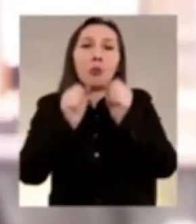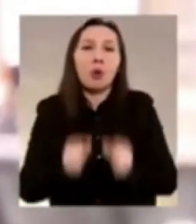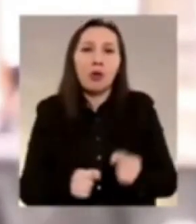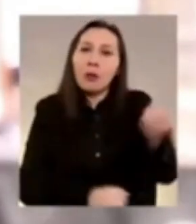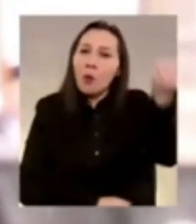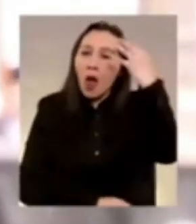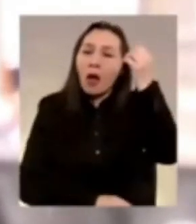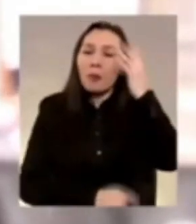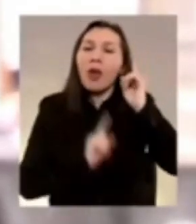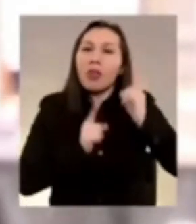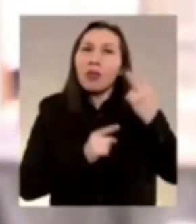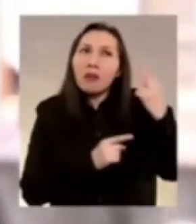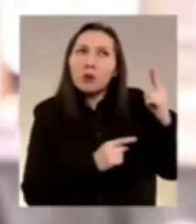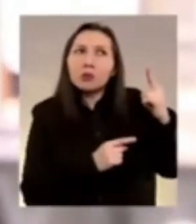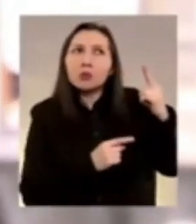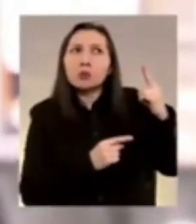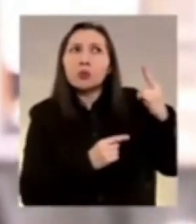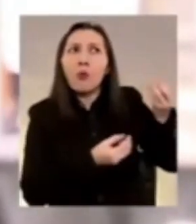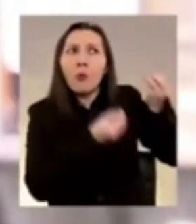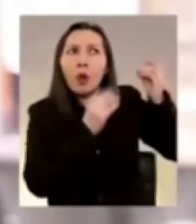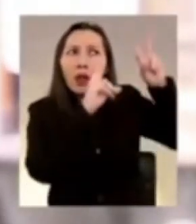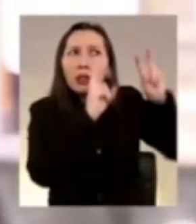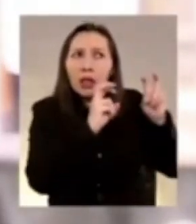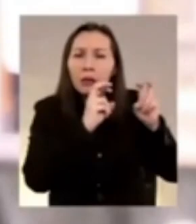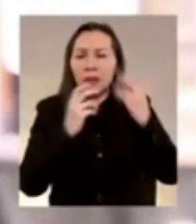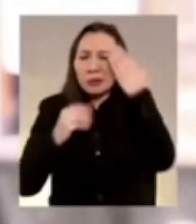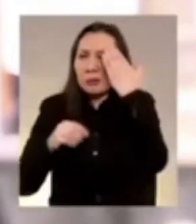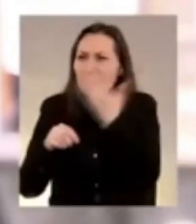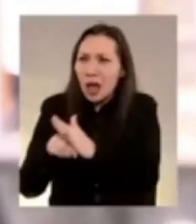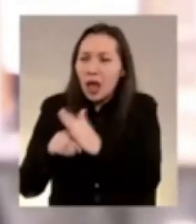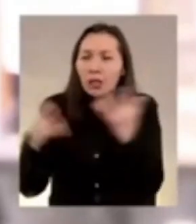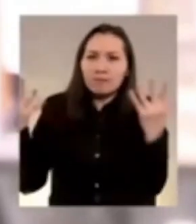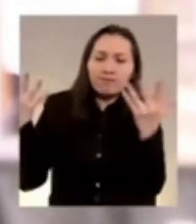aprender de sus luces y de sus sombras